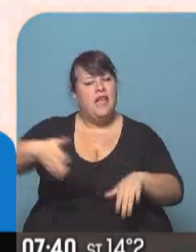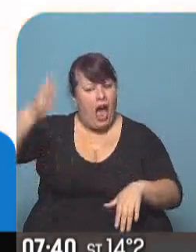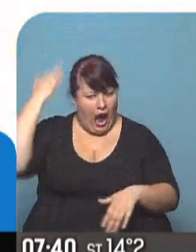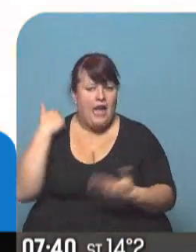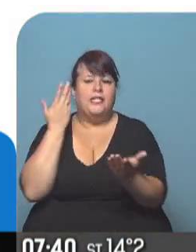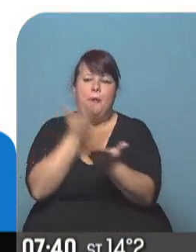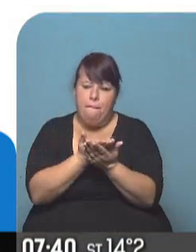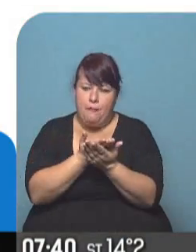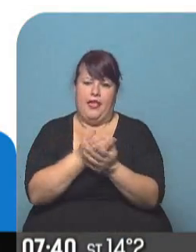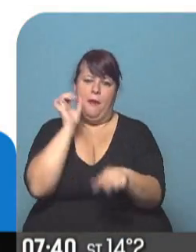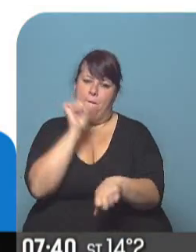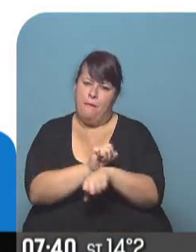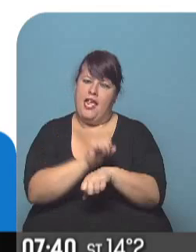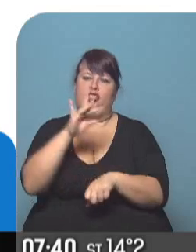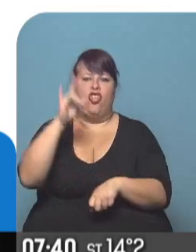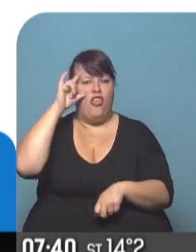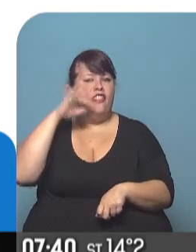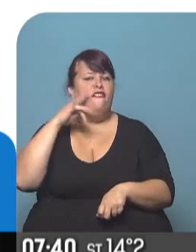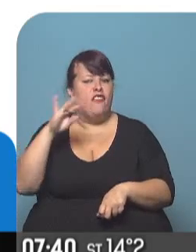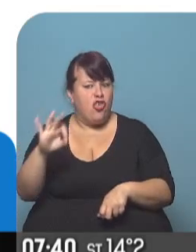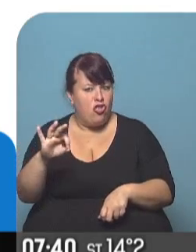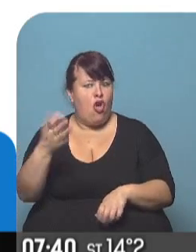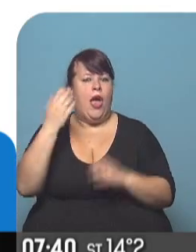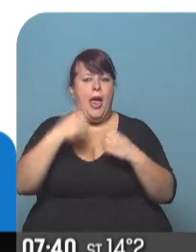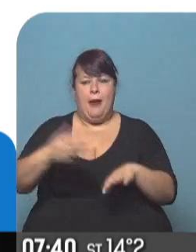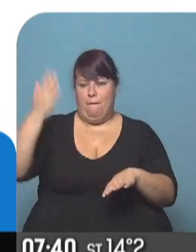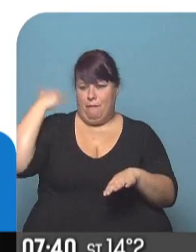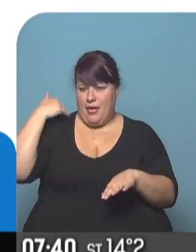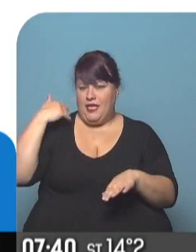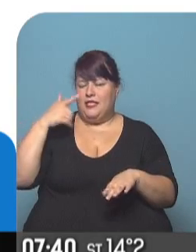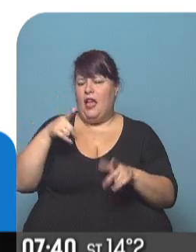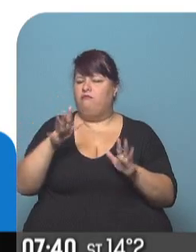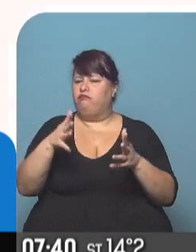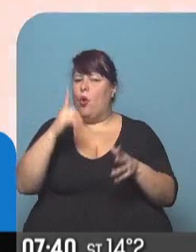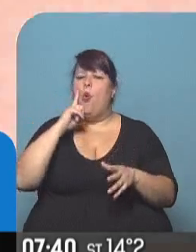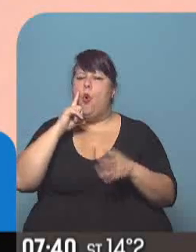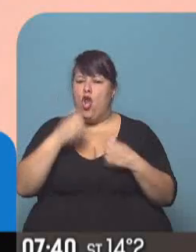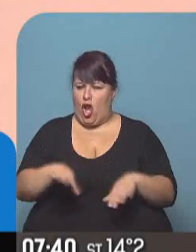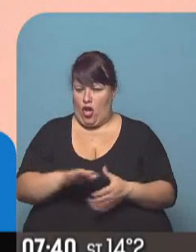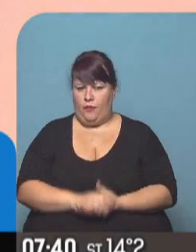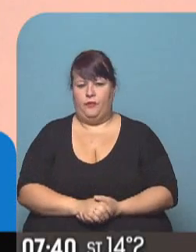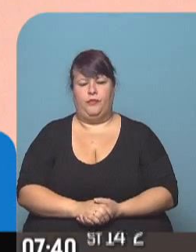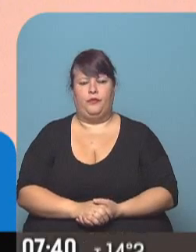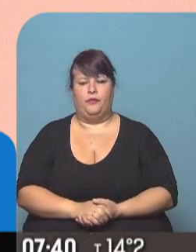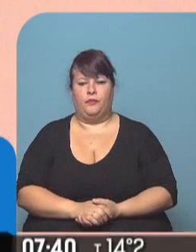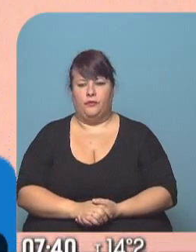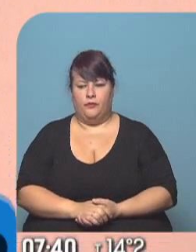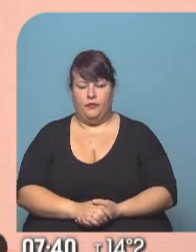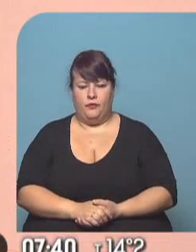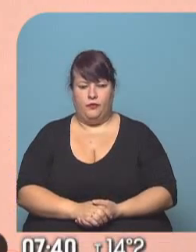solicitado la detención de Julio, debido a principios del mes de Julio. Gracias.